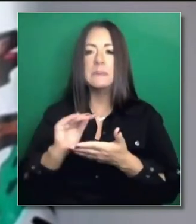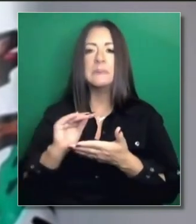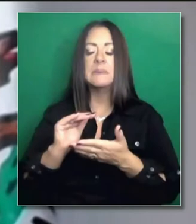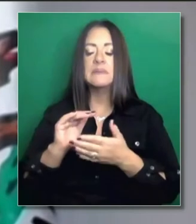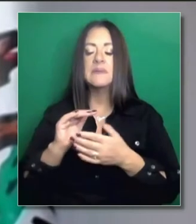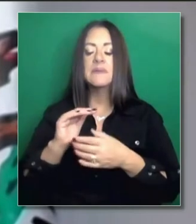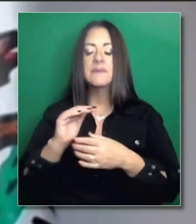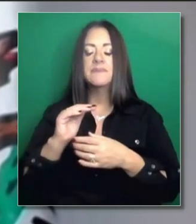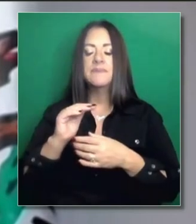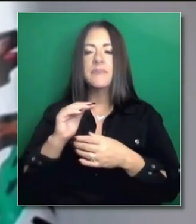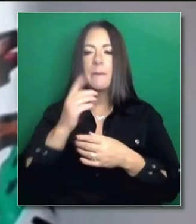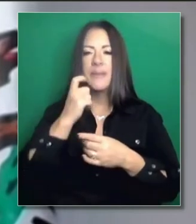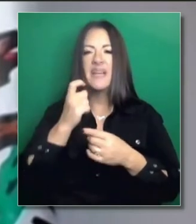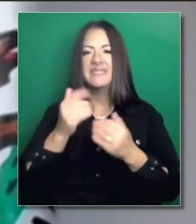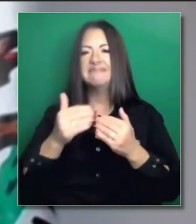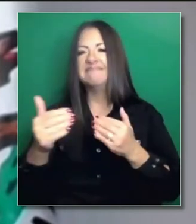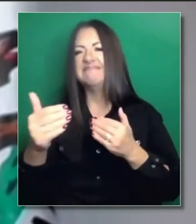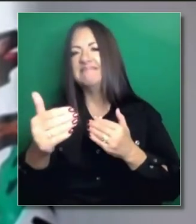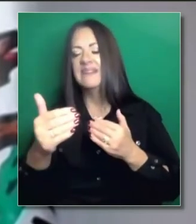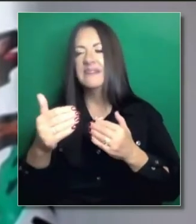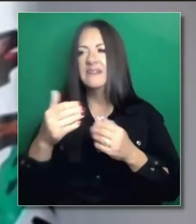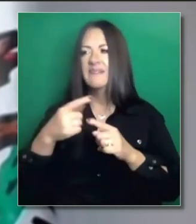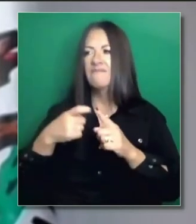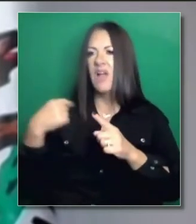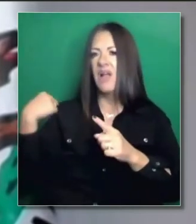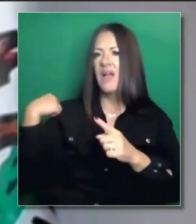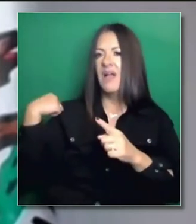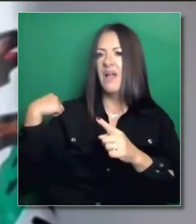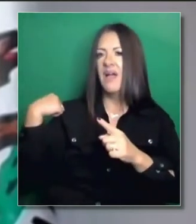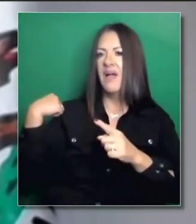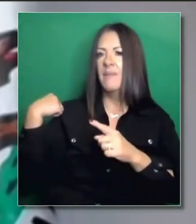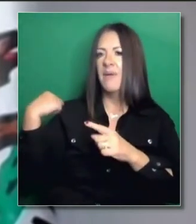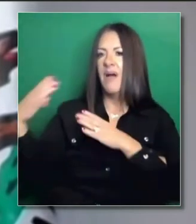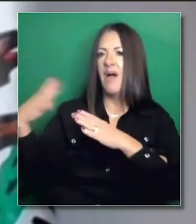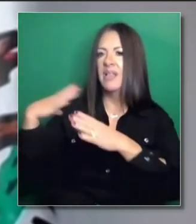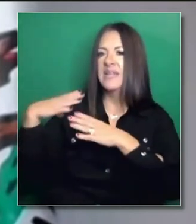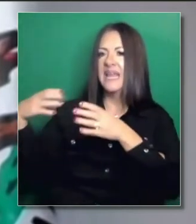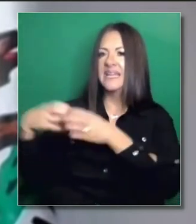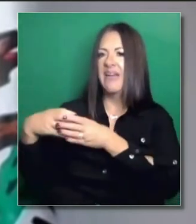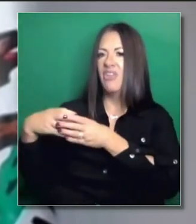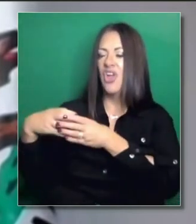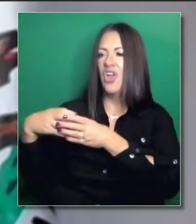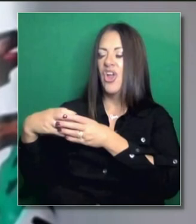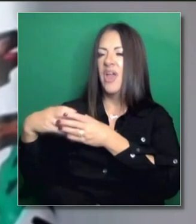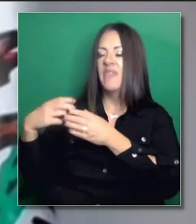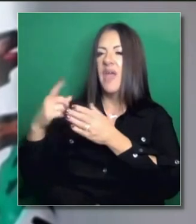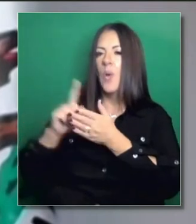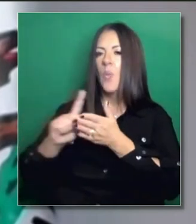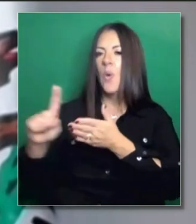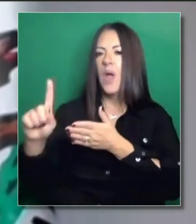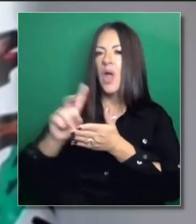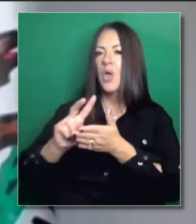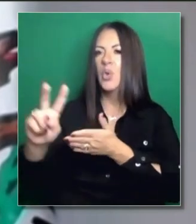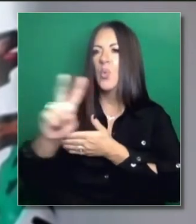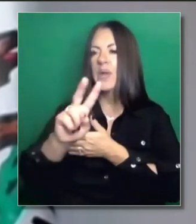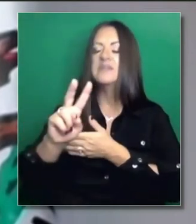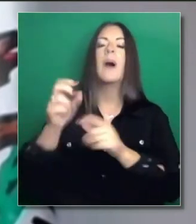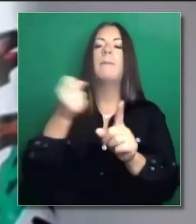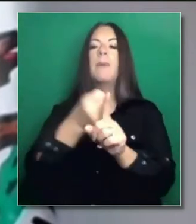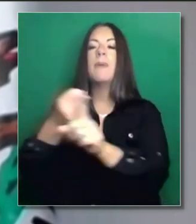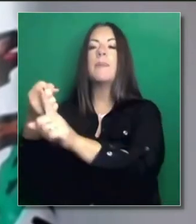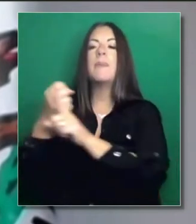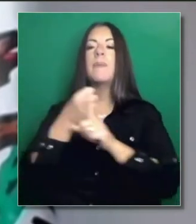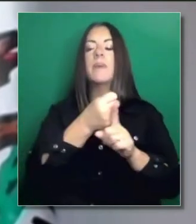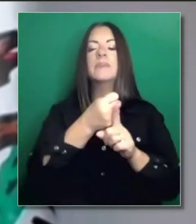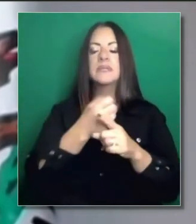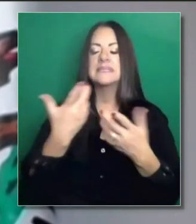ya que vemos que hubo un aumento durante las fiestas decembrinas. Lo que debemos hacer es algo que tenga